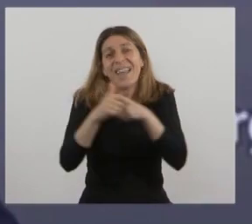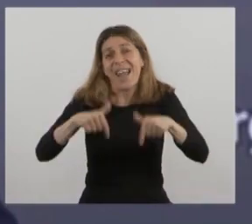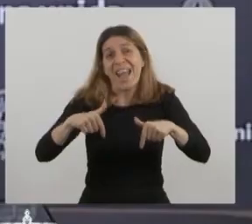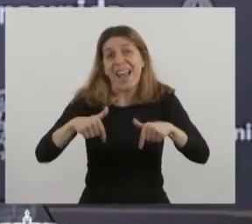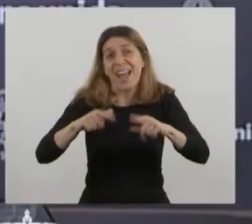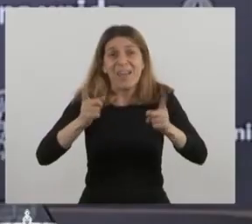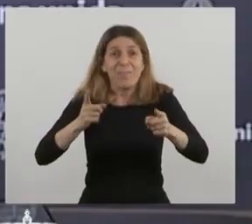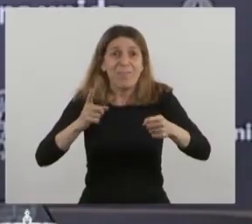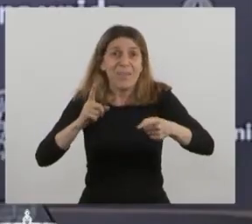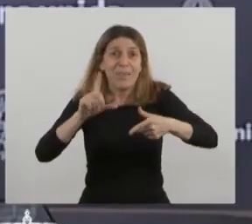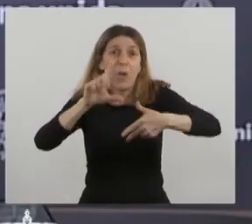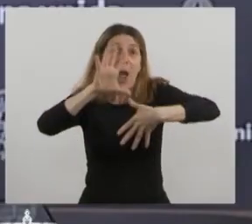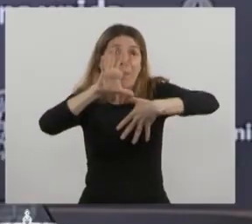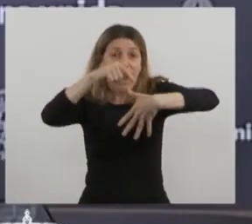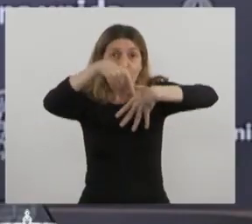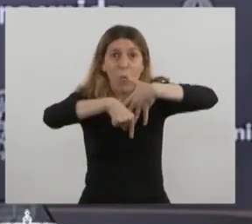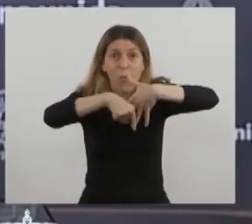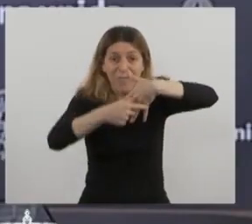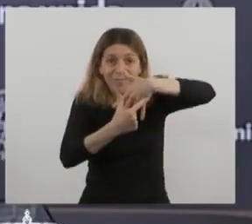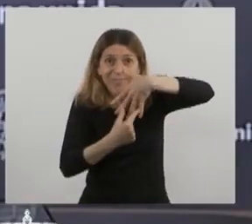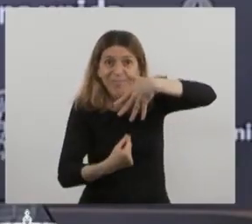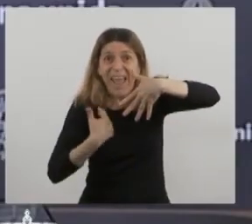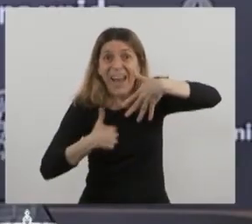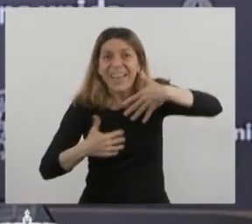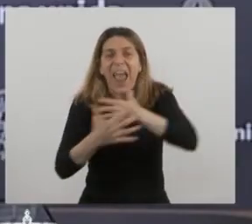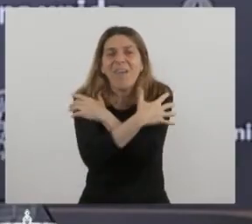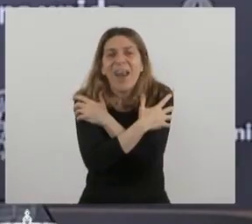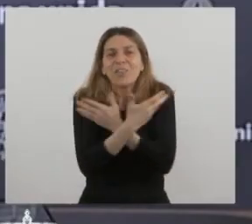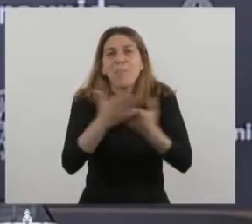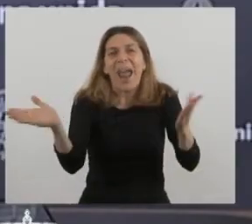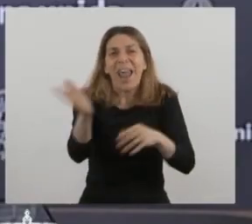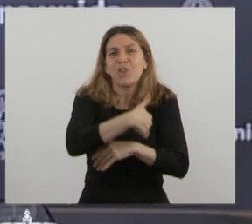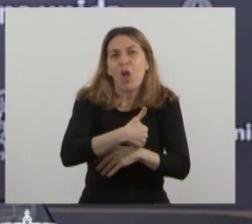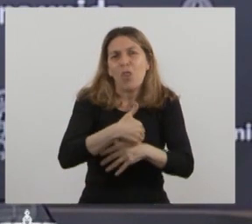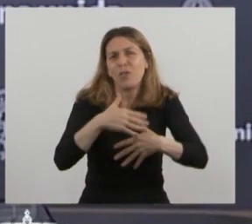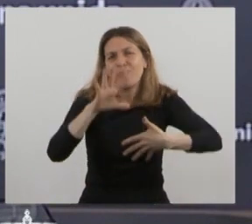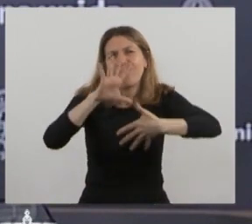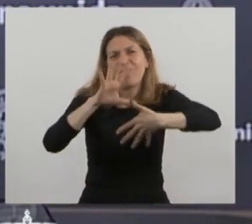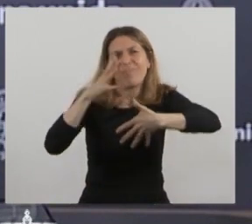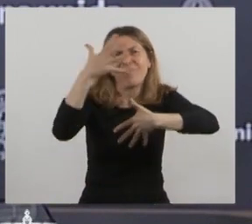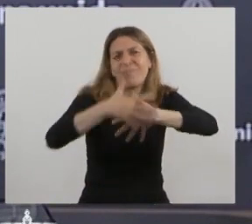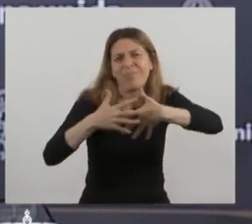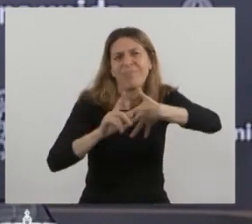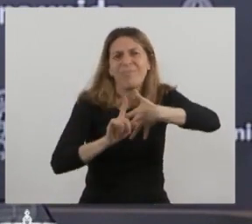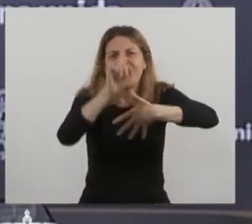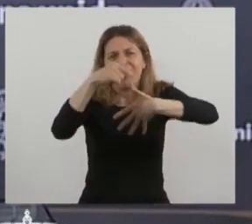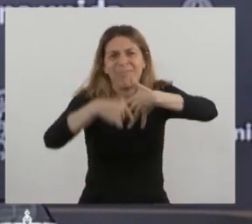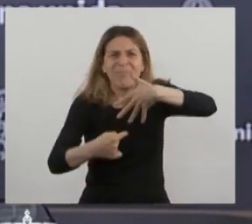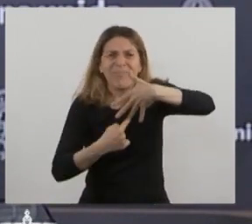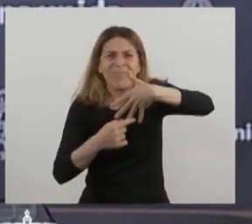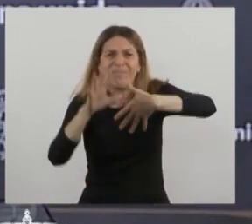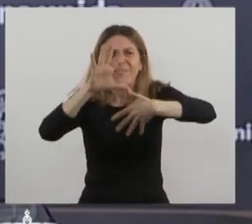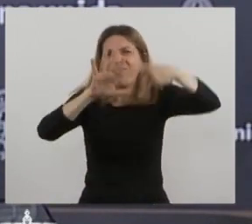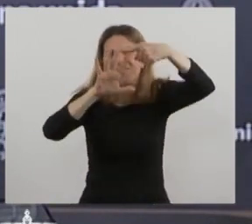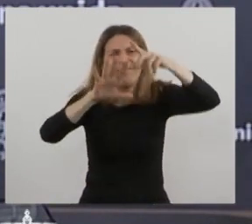donde termina América del Sur, para todos y cada uno de ustedes, en cada uno de los puntos cardinales donde